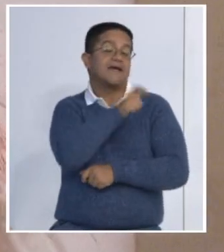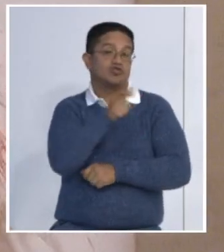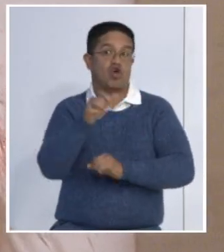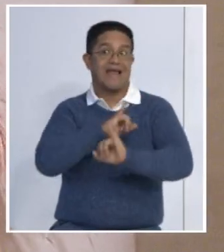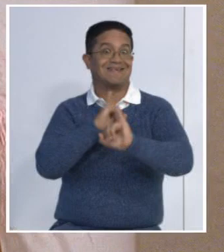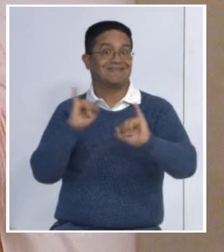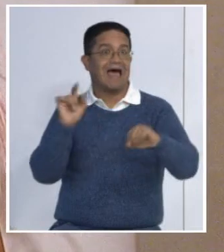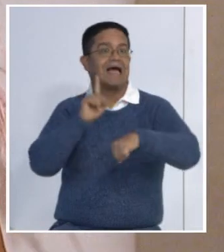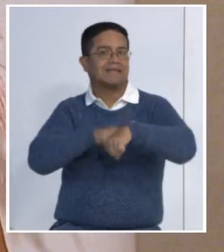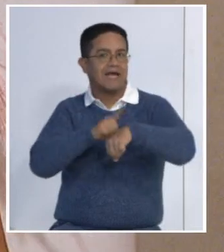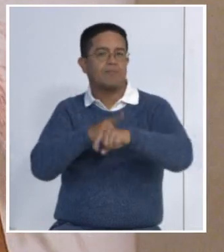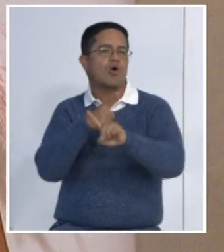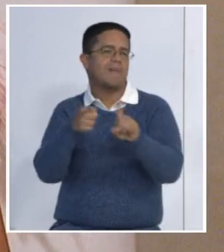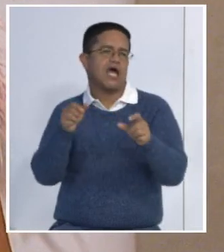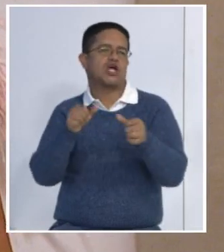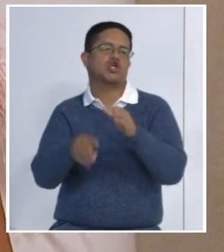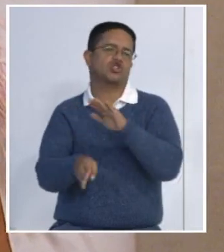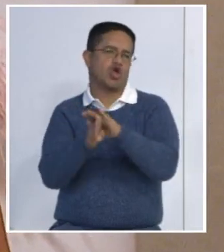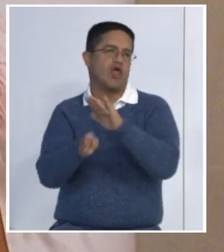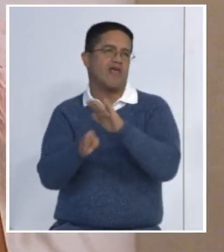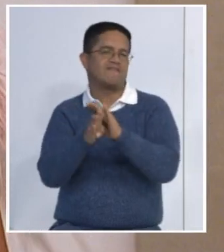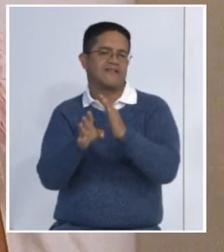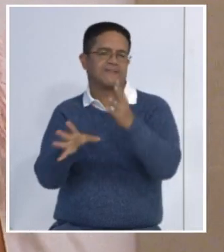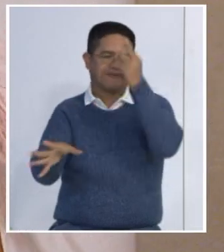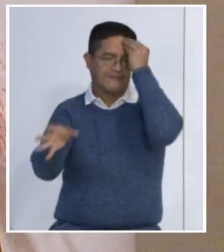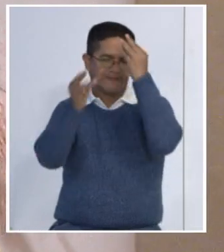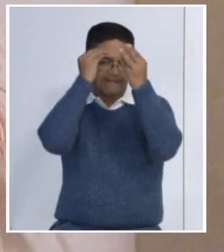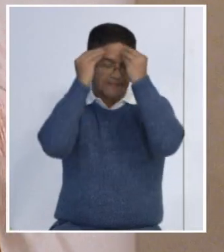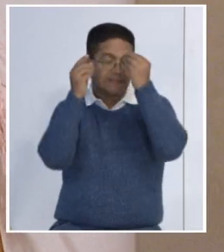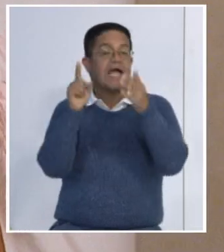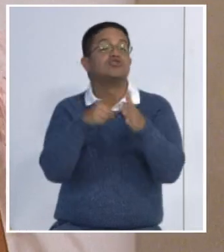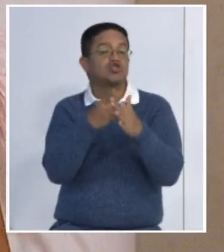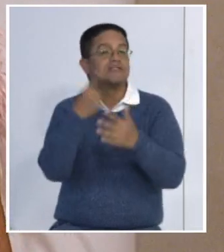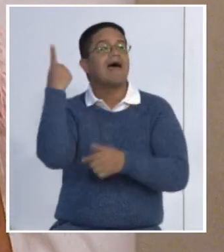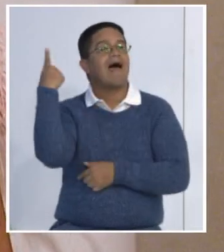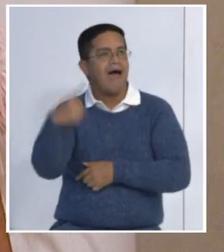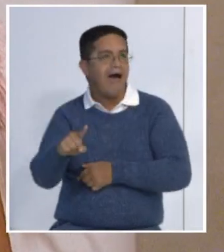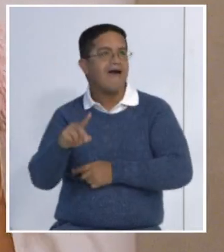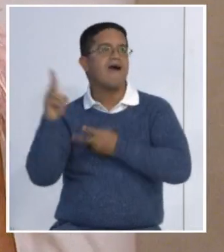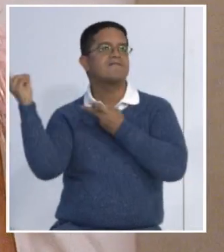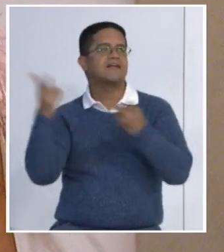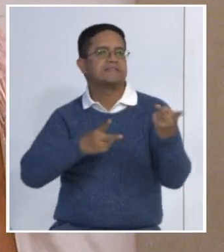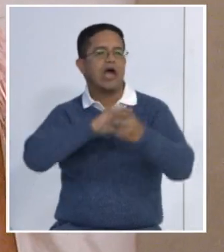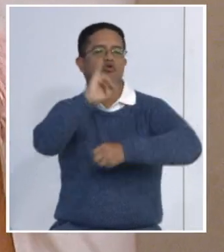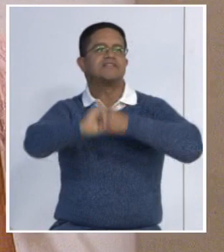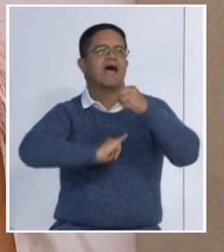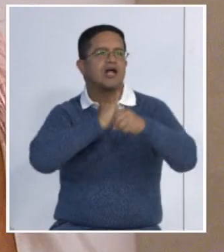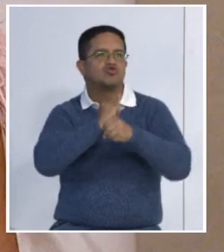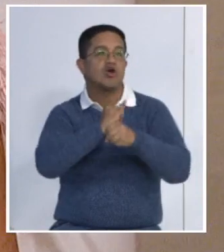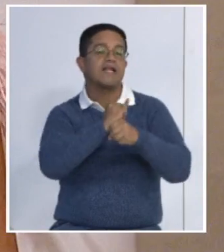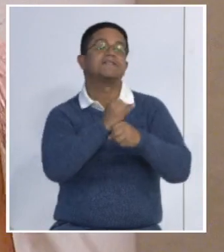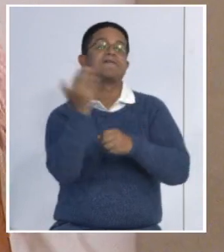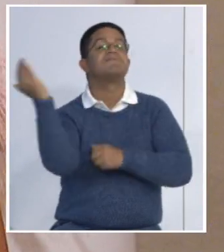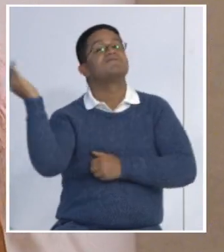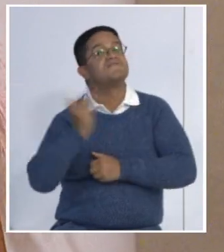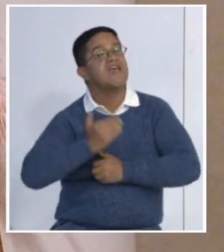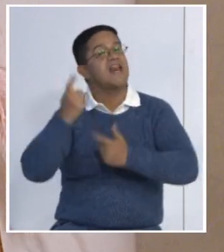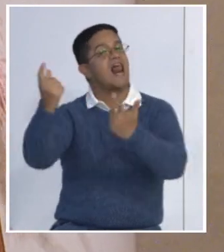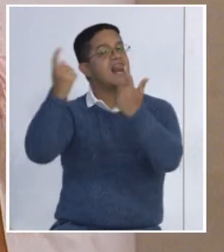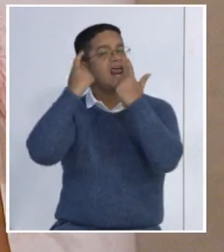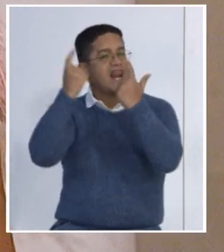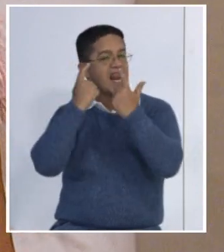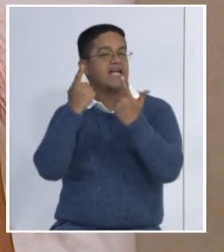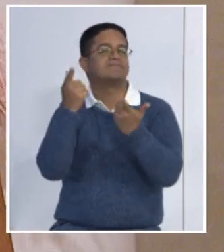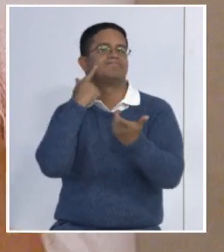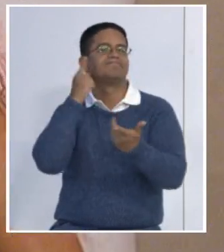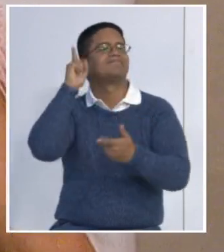dejamos de aprender, razón por la que tenemos muchos invitados internacionales que vienen a nutrirnos con sus conocimientos y sus experiencias. No